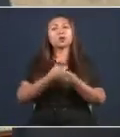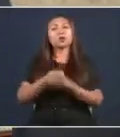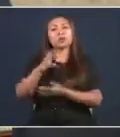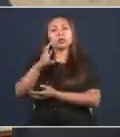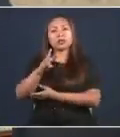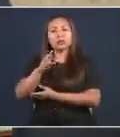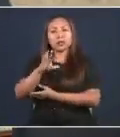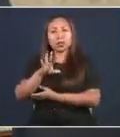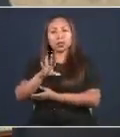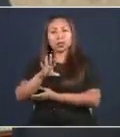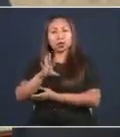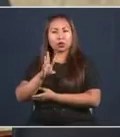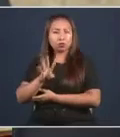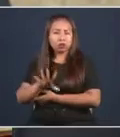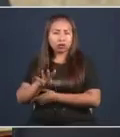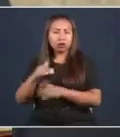pandemia.